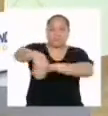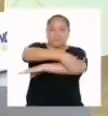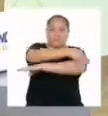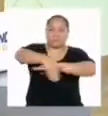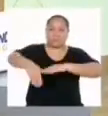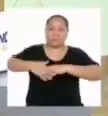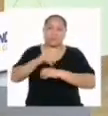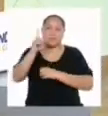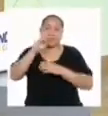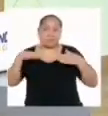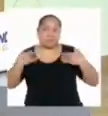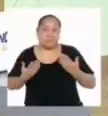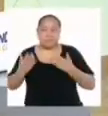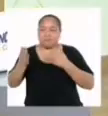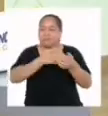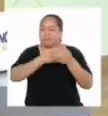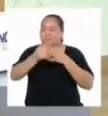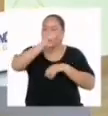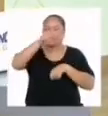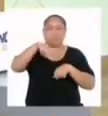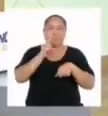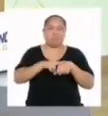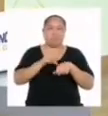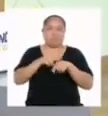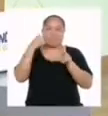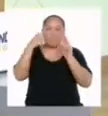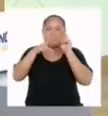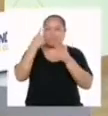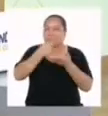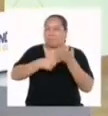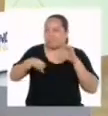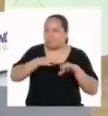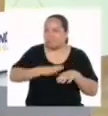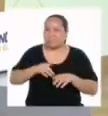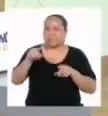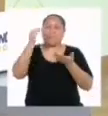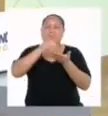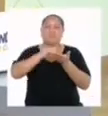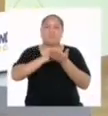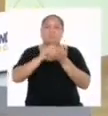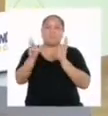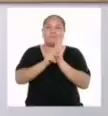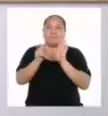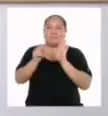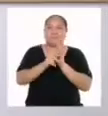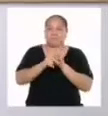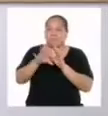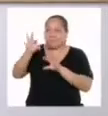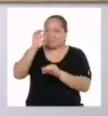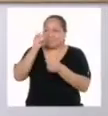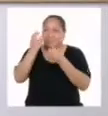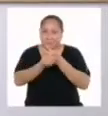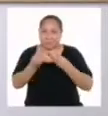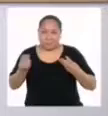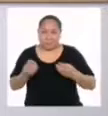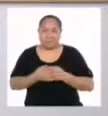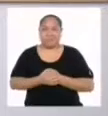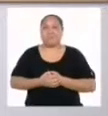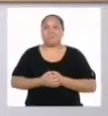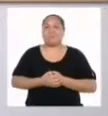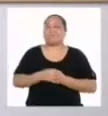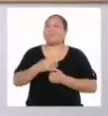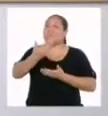reglas. Si no pudieron, no hay problema. Observen lo que haremos y luego lo replican cuando consigan los materiales. Así es.